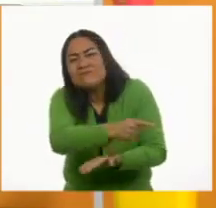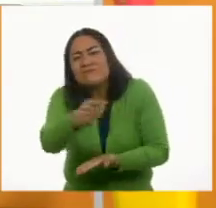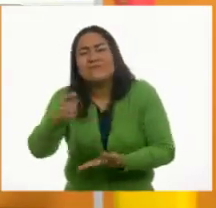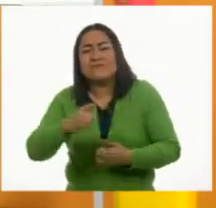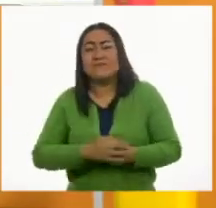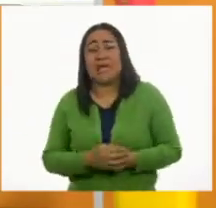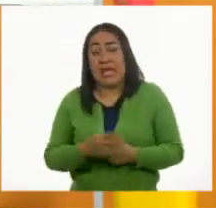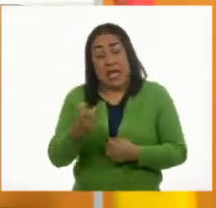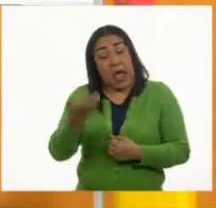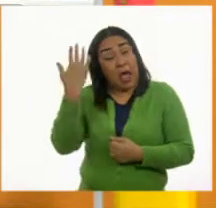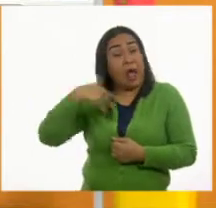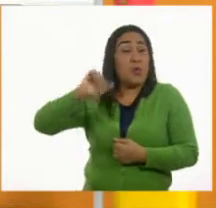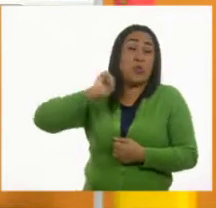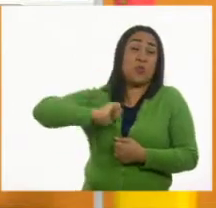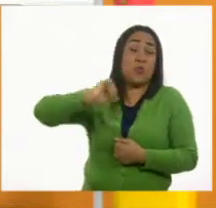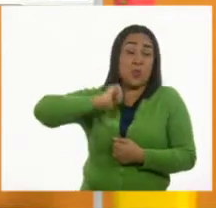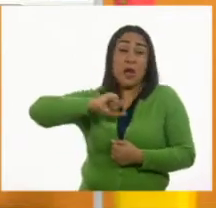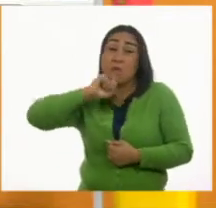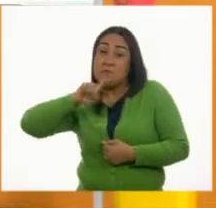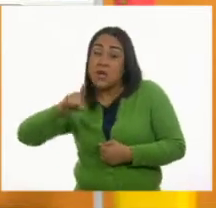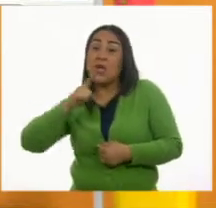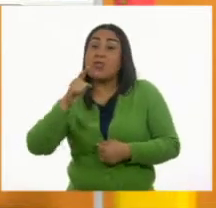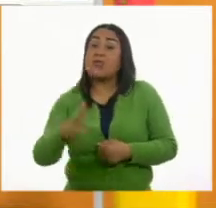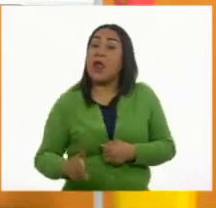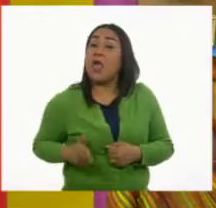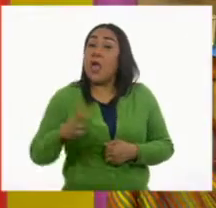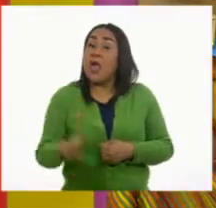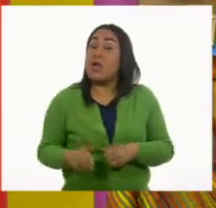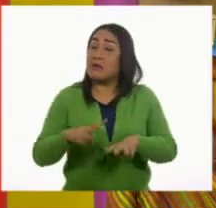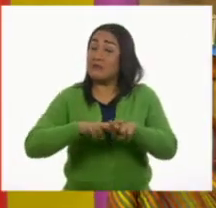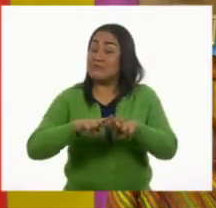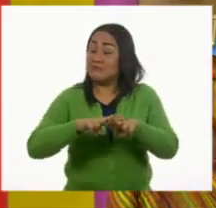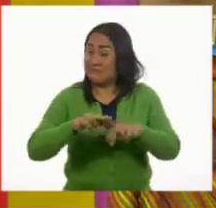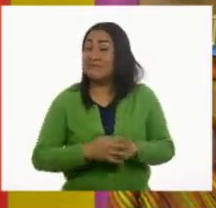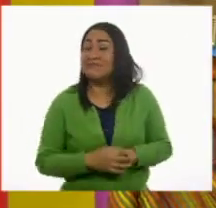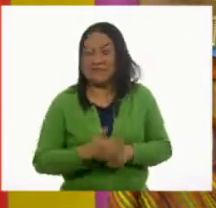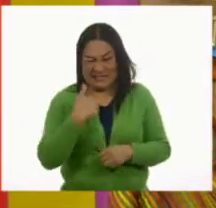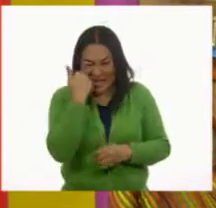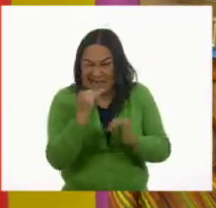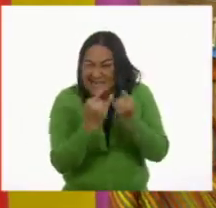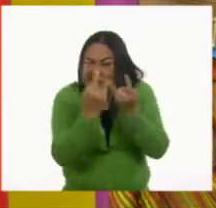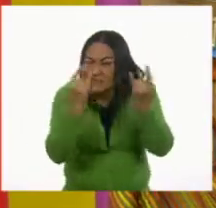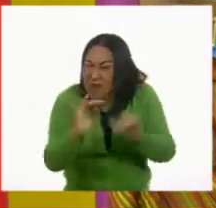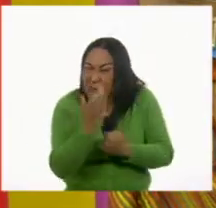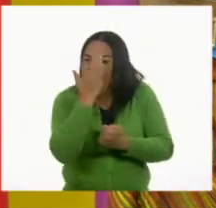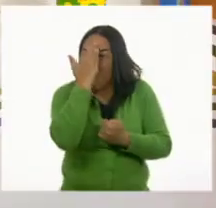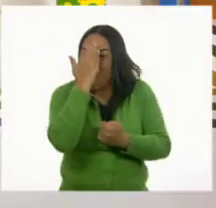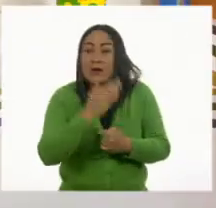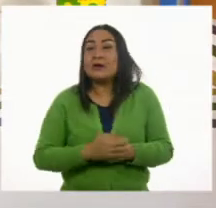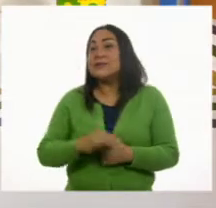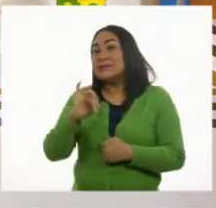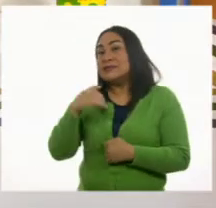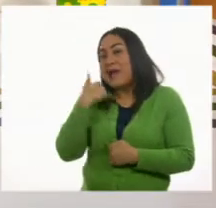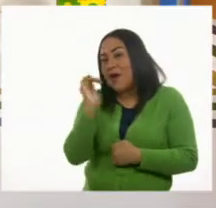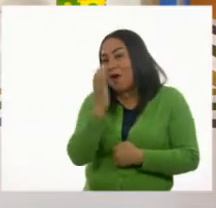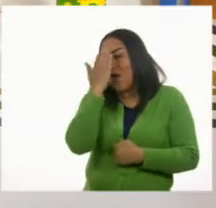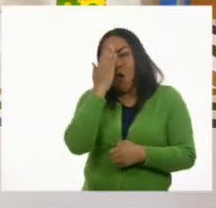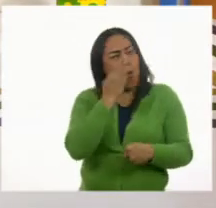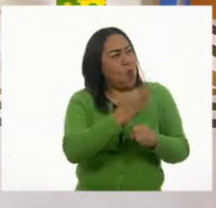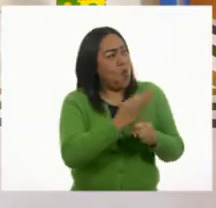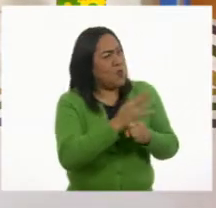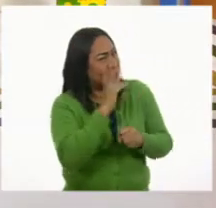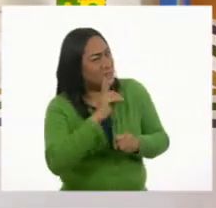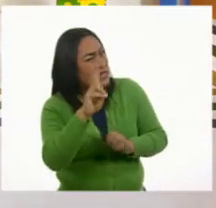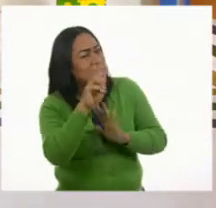funcionar en esa época. ¿Quieres saber un poquito la historia de los trenes? ¡Ay, me encantaría! Sí, me gustan mucho los trenes. Vamos a ver un video en donde nos van a